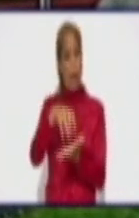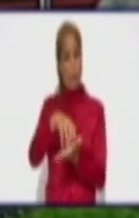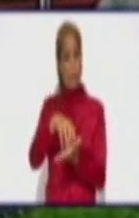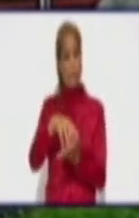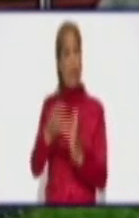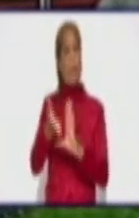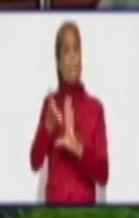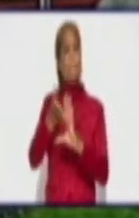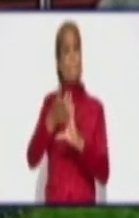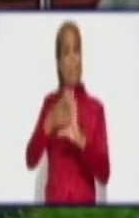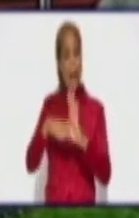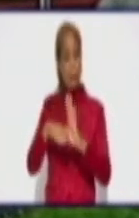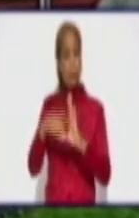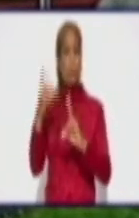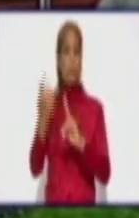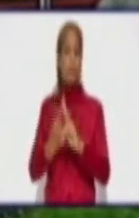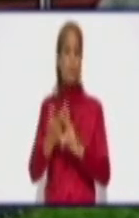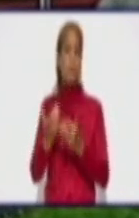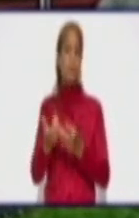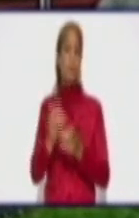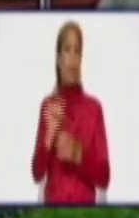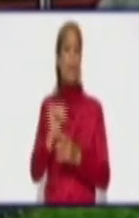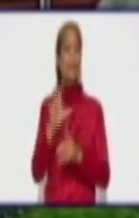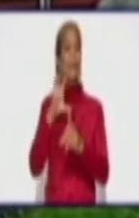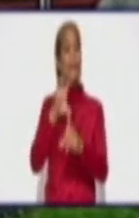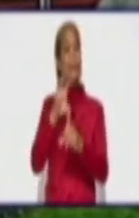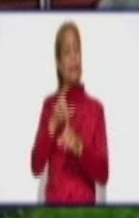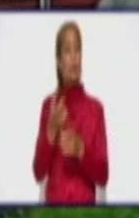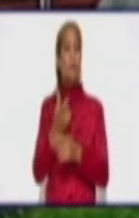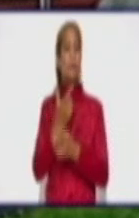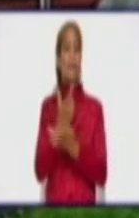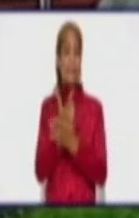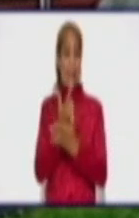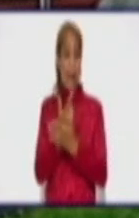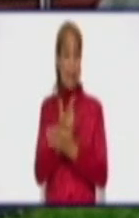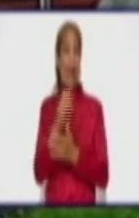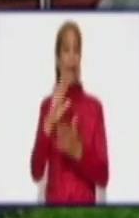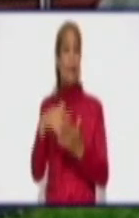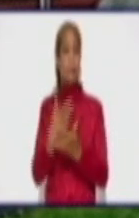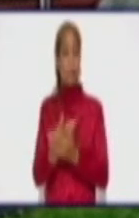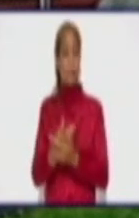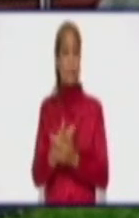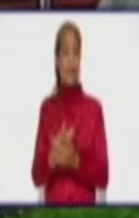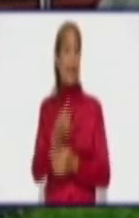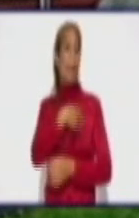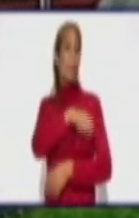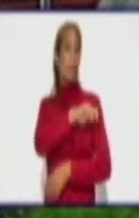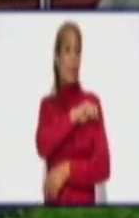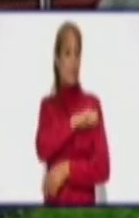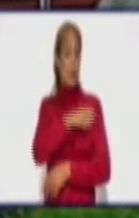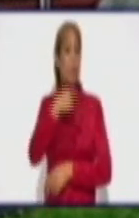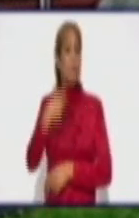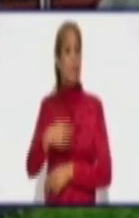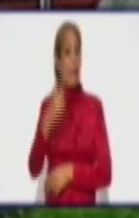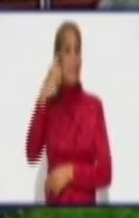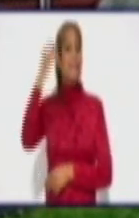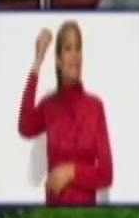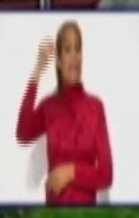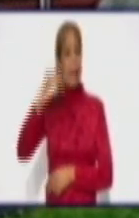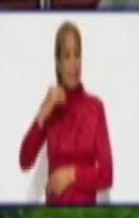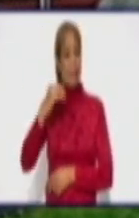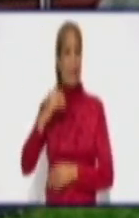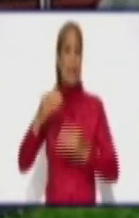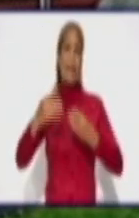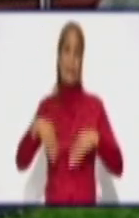baja percepción del riesgo en la población, eso hay que destacarlo, o sea, que la población tiene que concientizar la situación que tienen